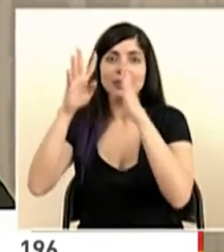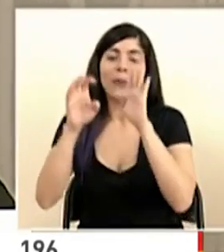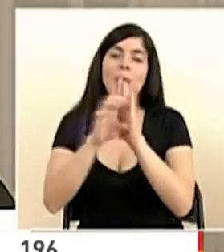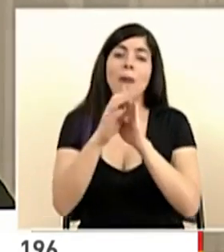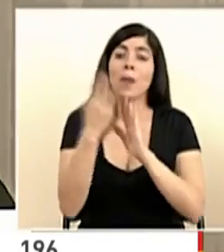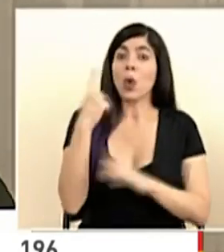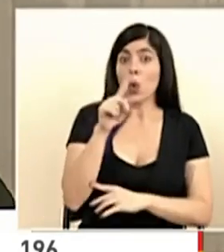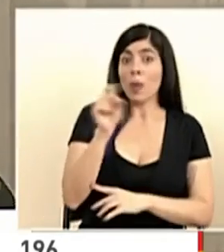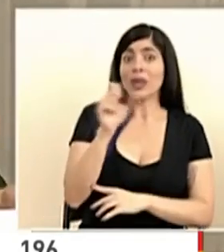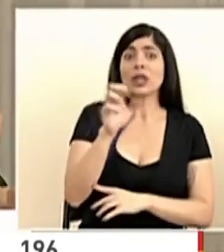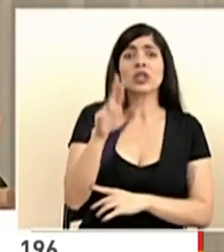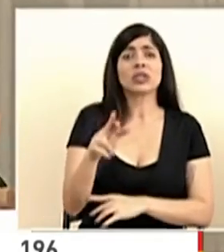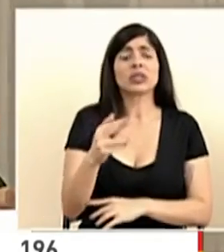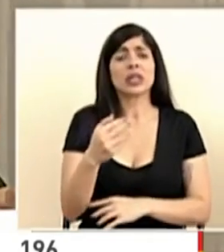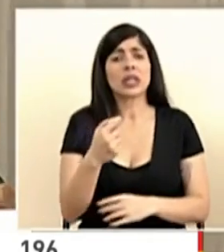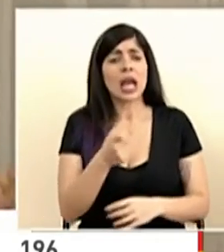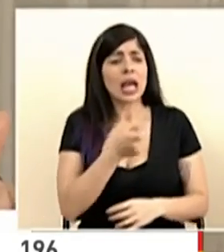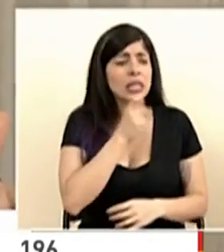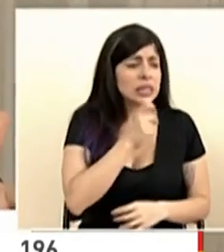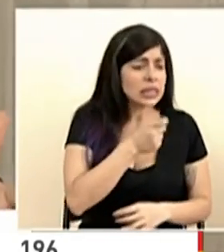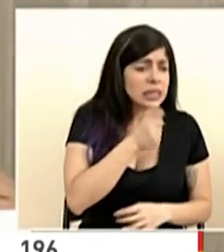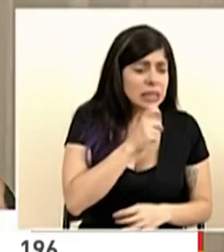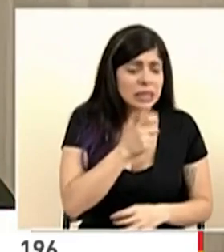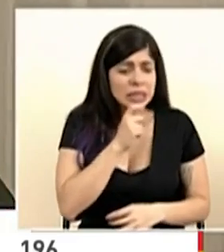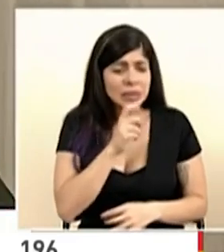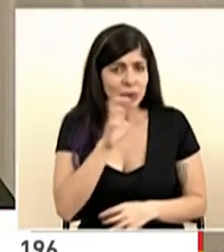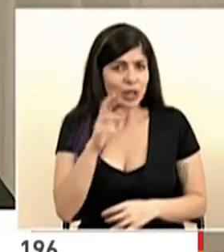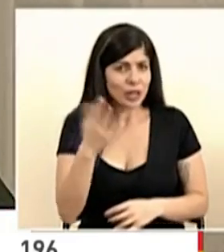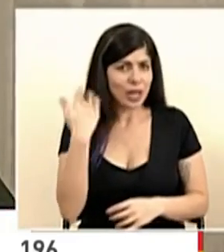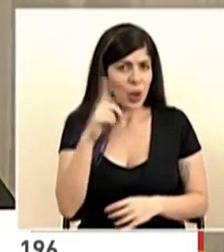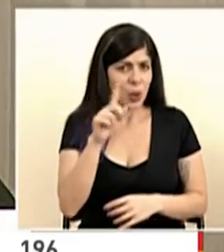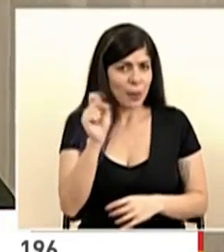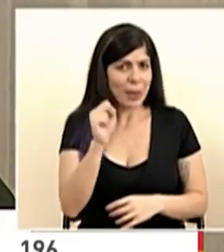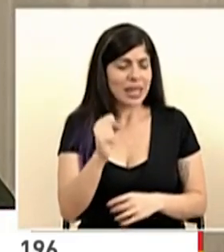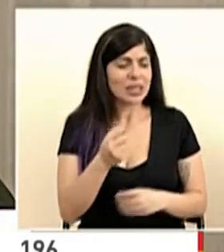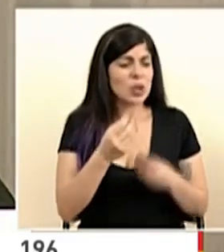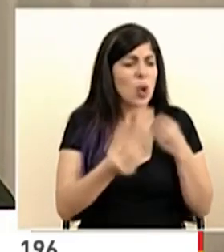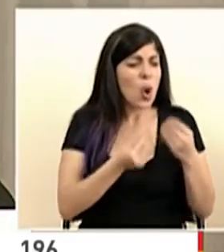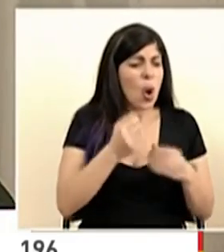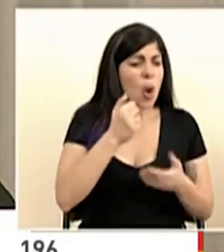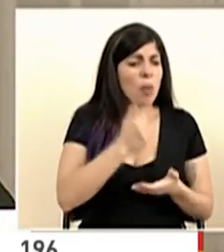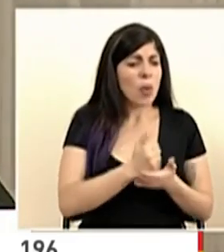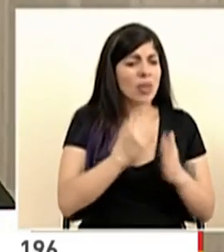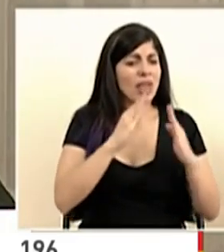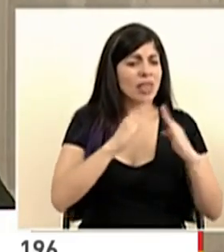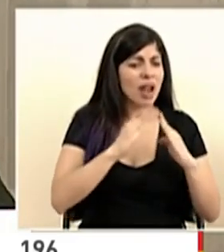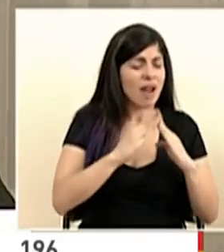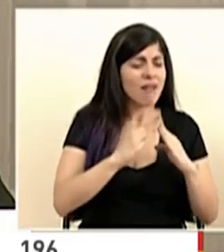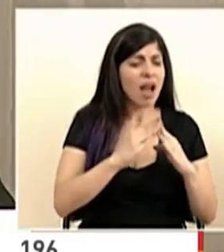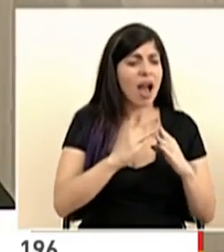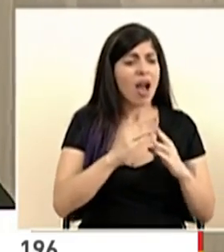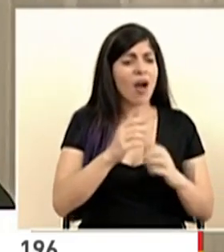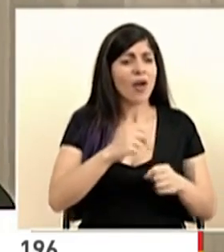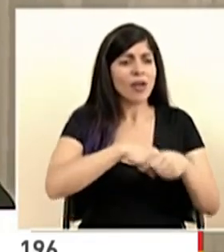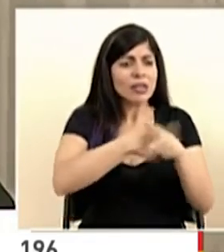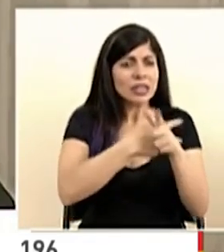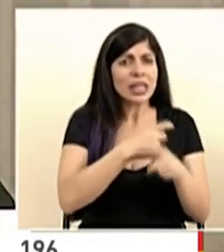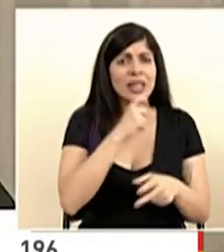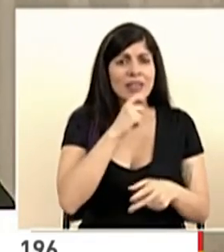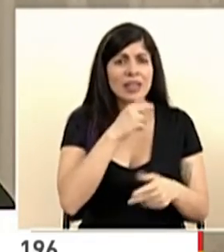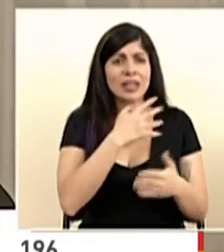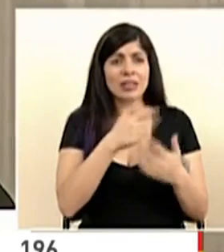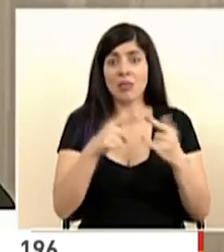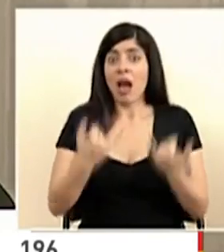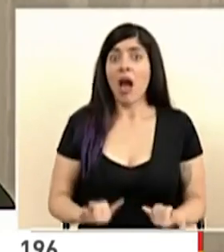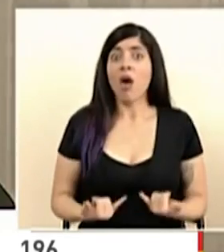mes, Costa Rica tenía una gran dificultad para hacer teletrabajo y teleconferencias. Hoy las teleconferencias